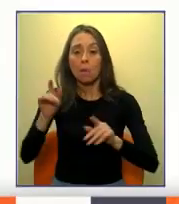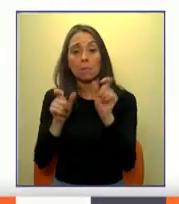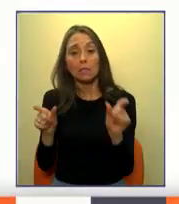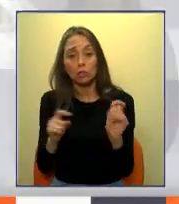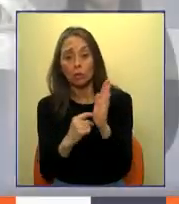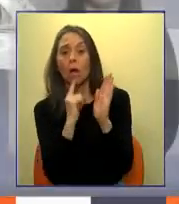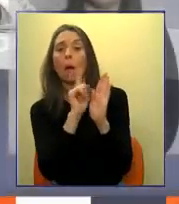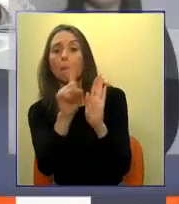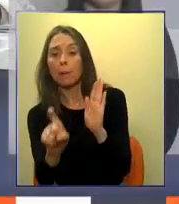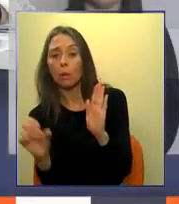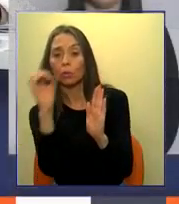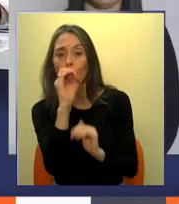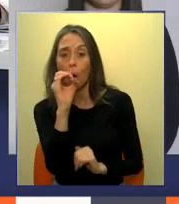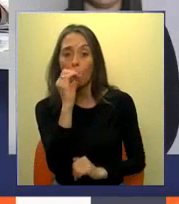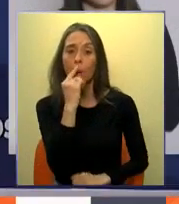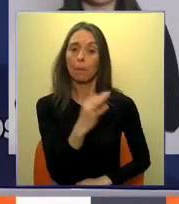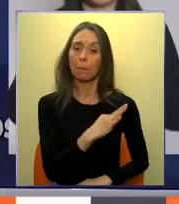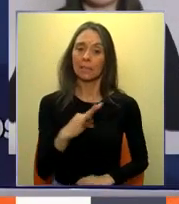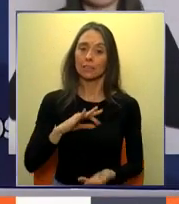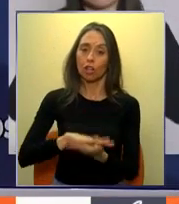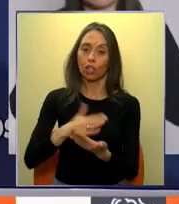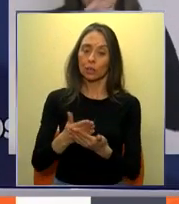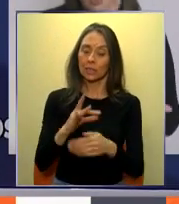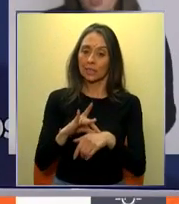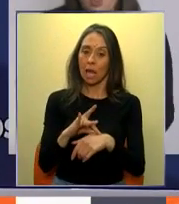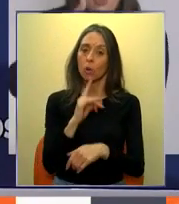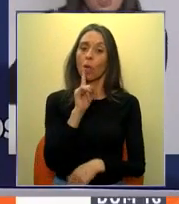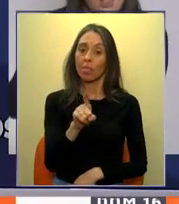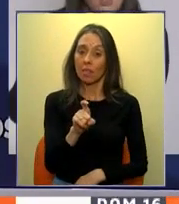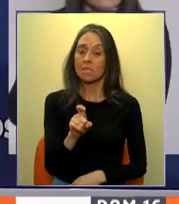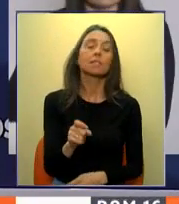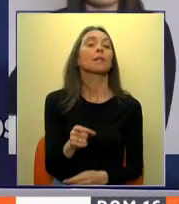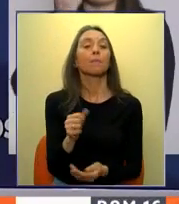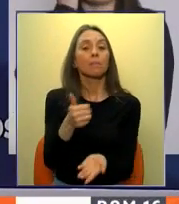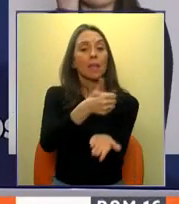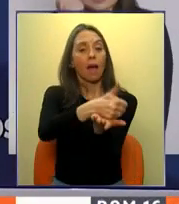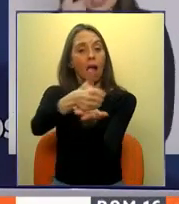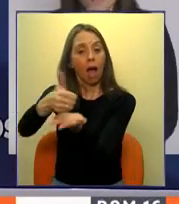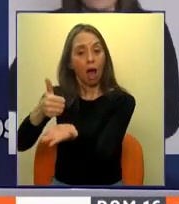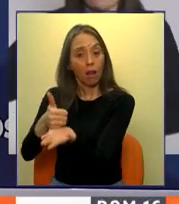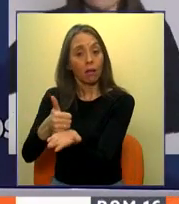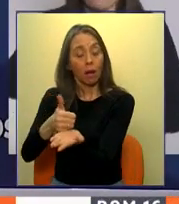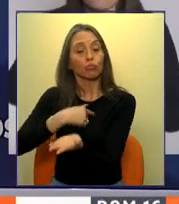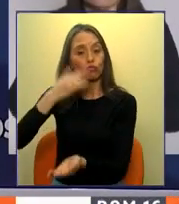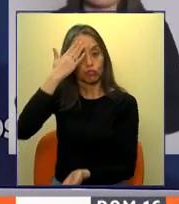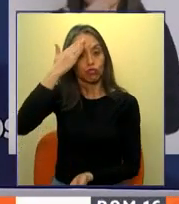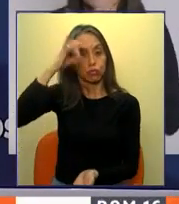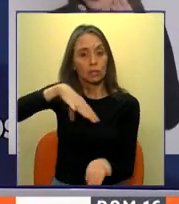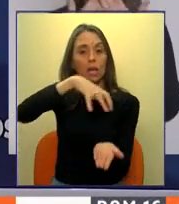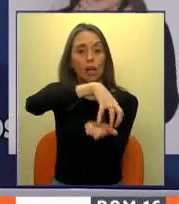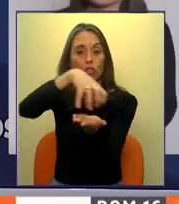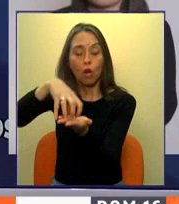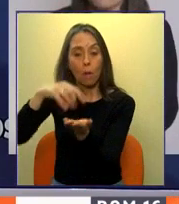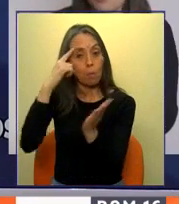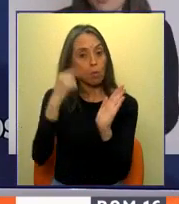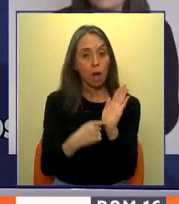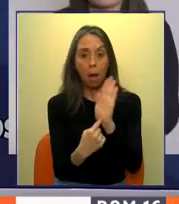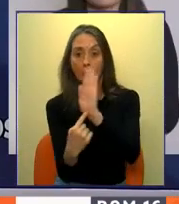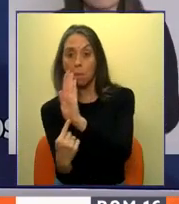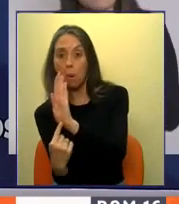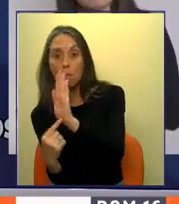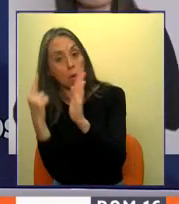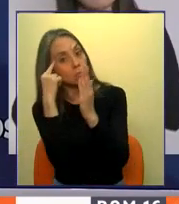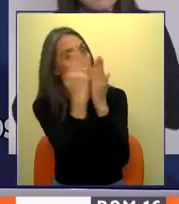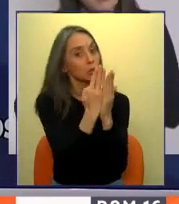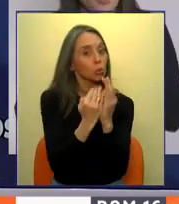ahora el ministro de Salud. Los alcaldes, y yo sé que las comunas también, van a estudiar esta propuesta y es